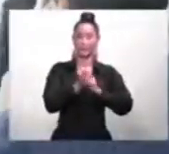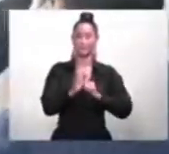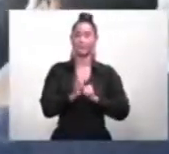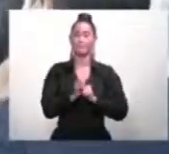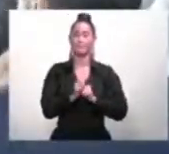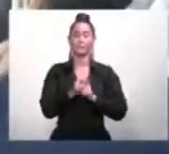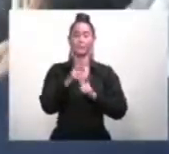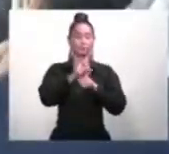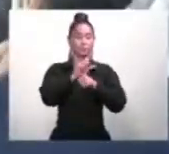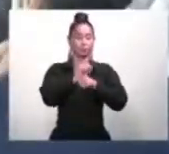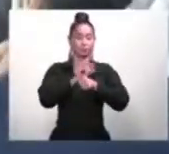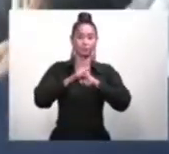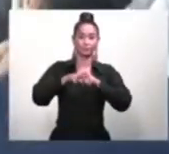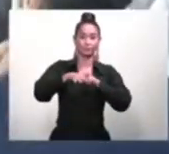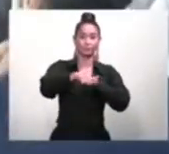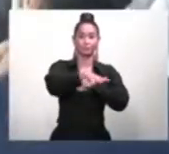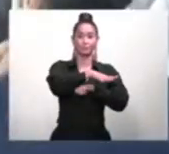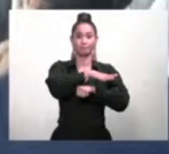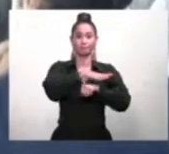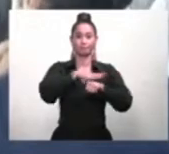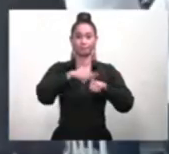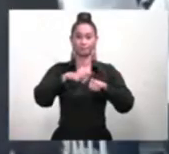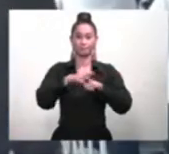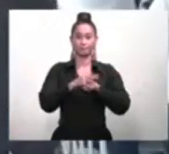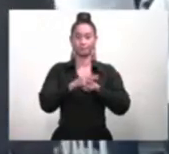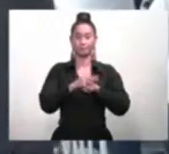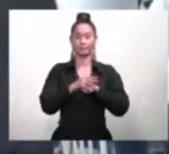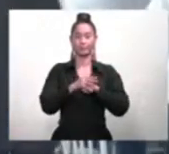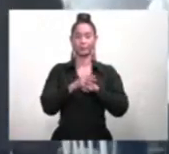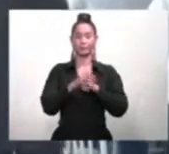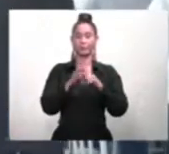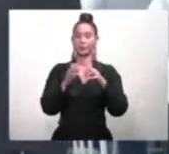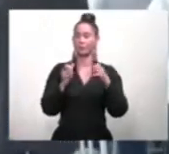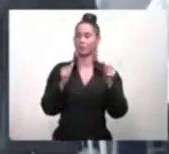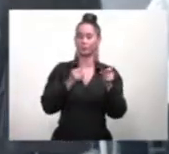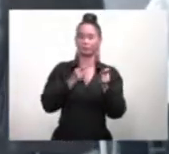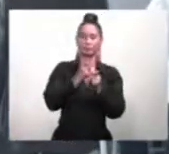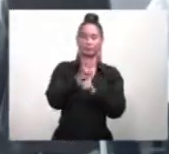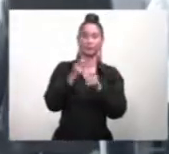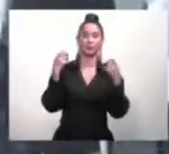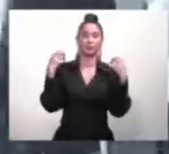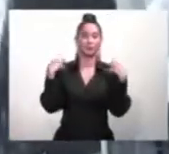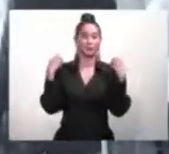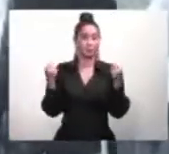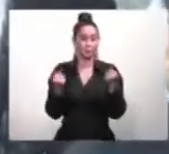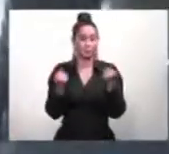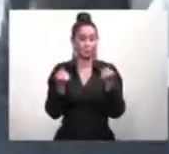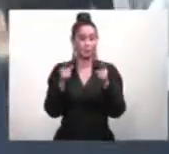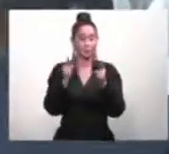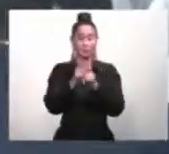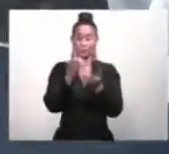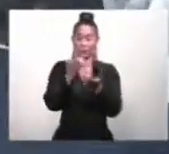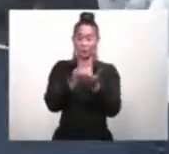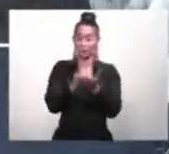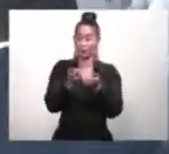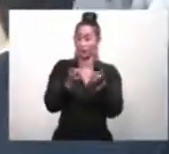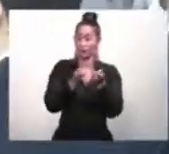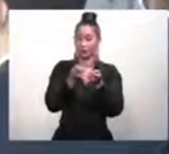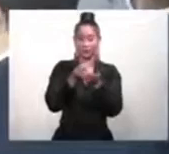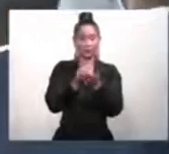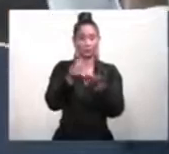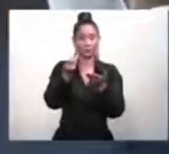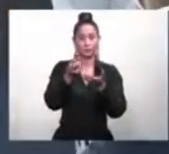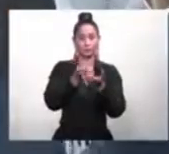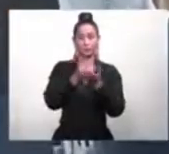una pandemia que ha la salud, también la economía de nuestra República